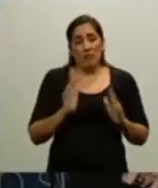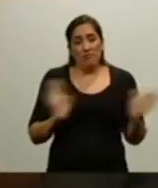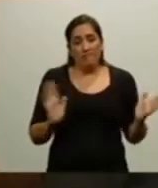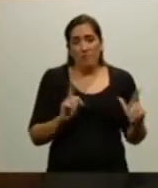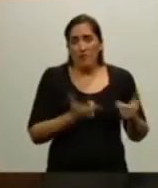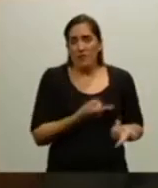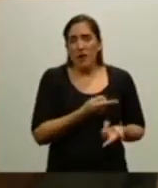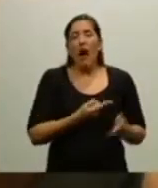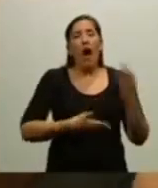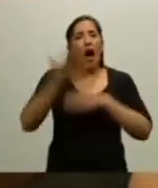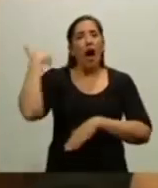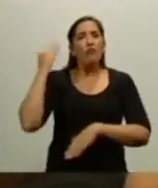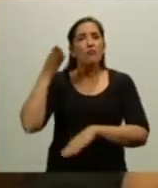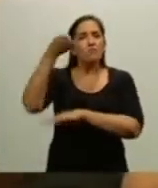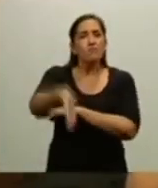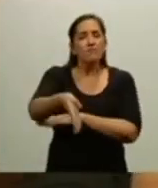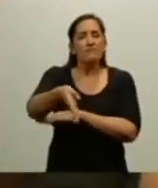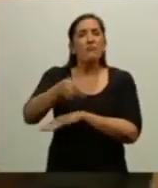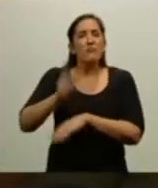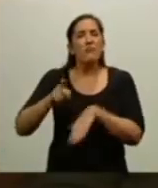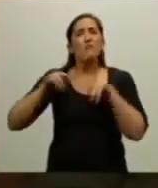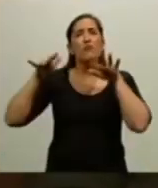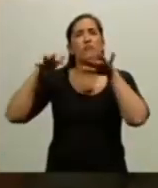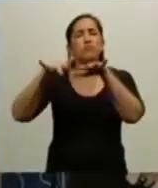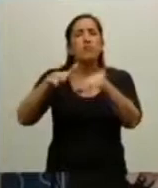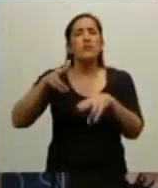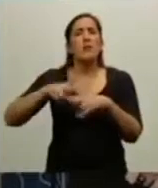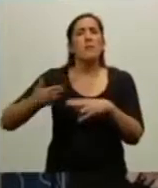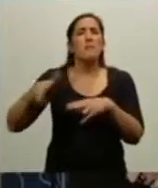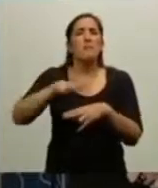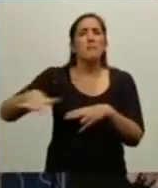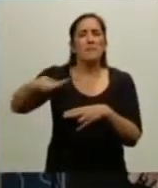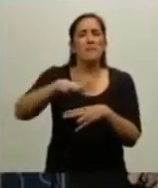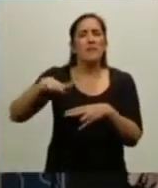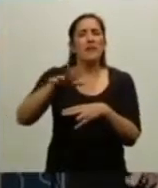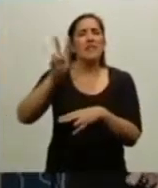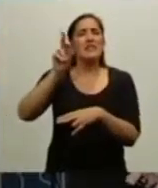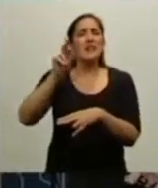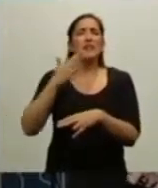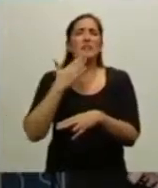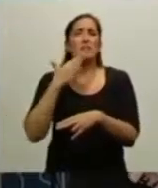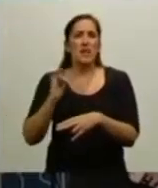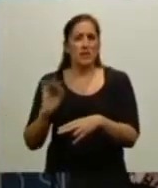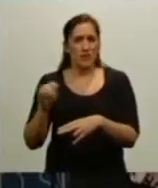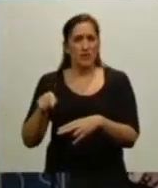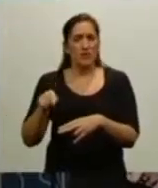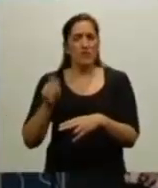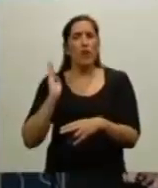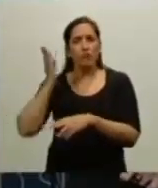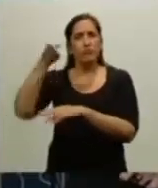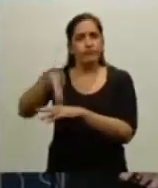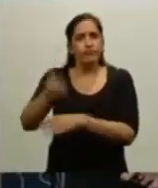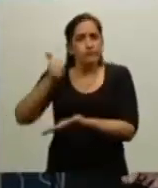estuvo en la primera de las plazas, en la plaza del 30 de marzo, circunstancialmente